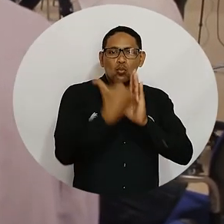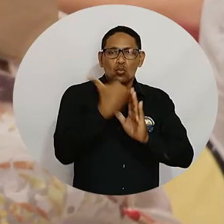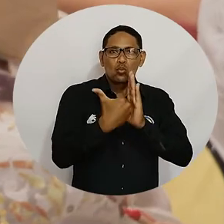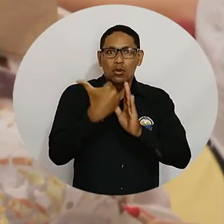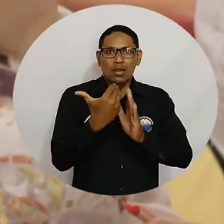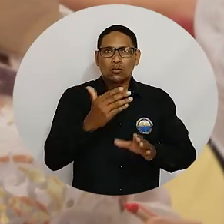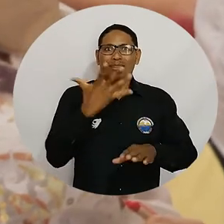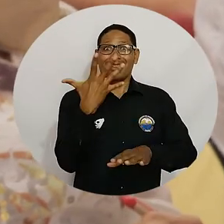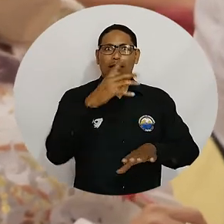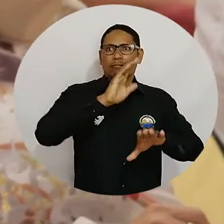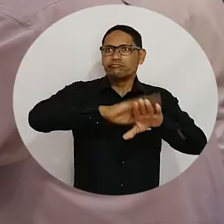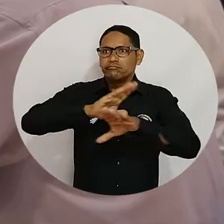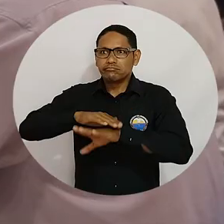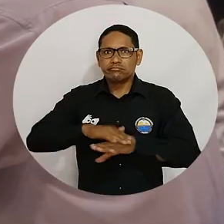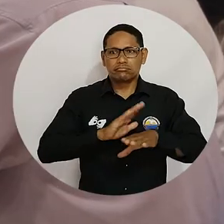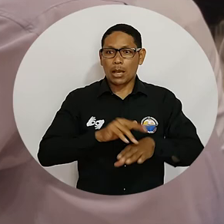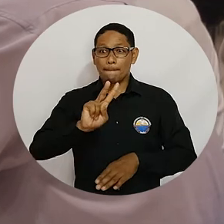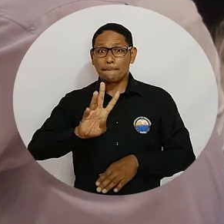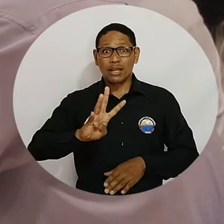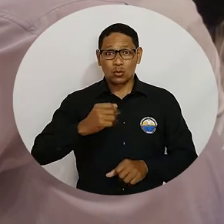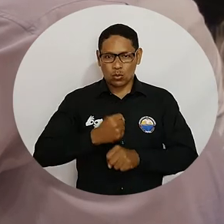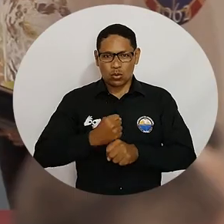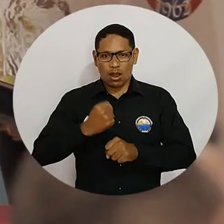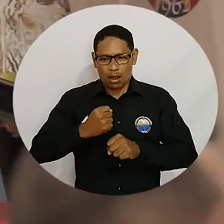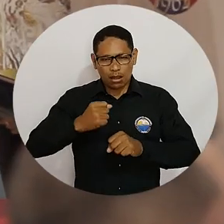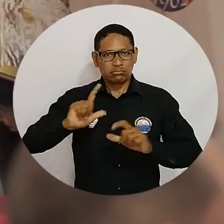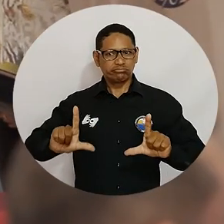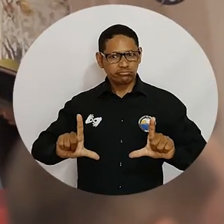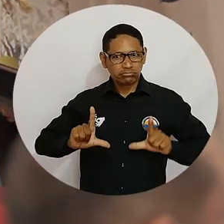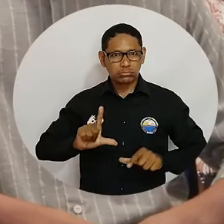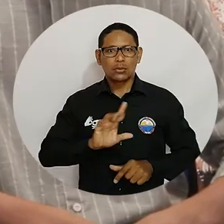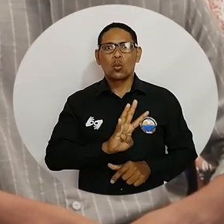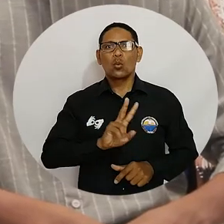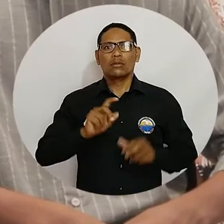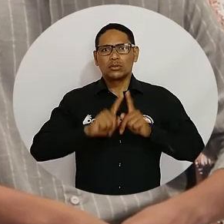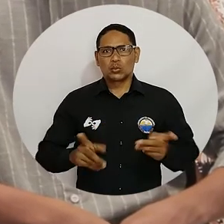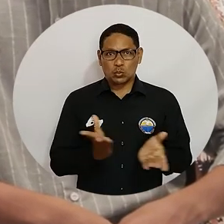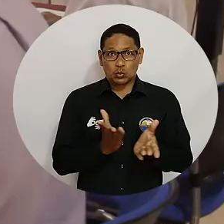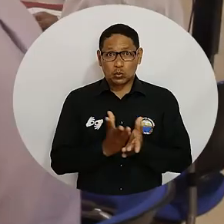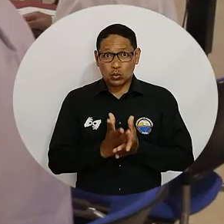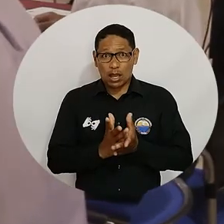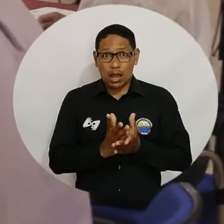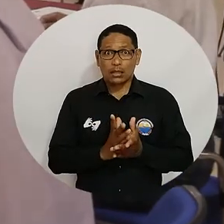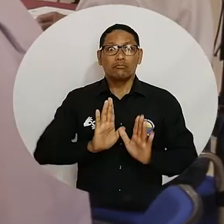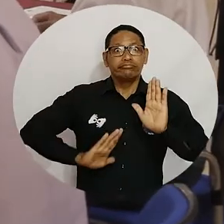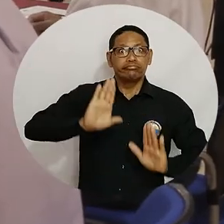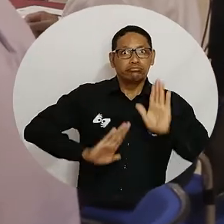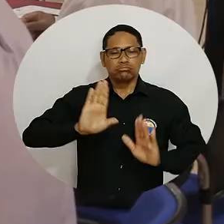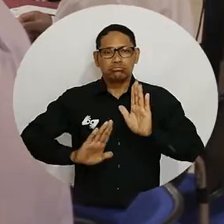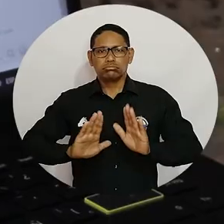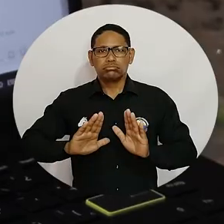convocatoria realizada por Unimagdalena para apoyar a 24 trabajos de grado en los que participan 42 estudiantes, los cuales dan